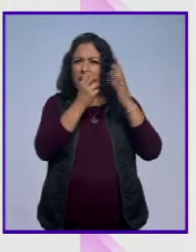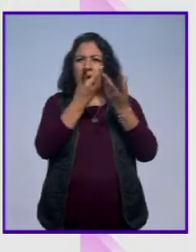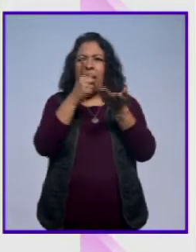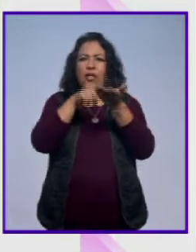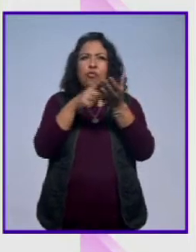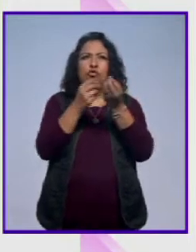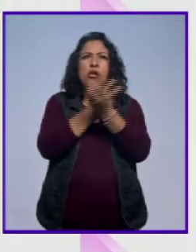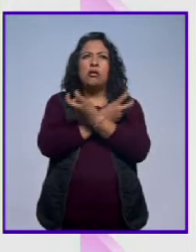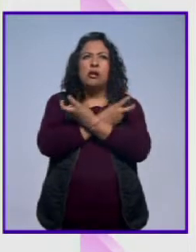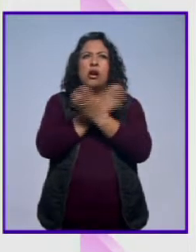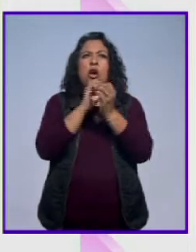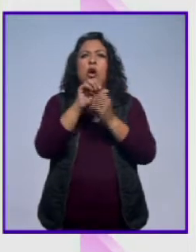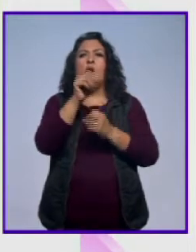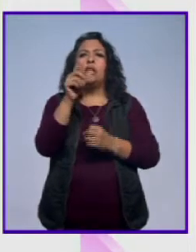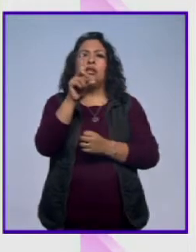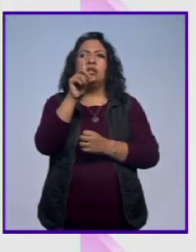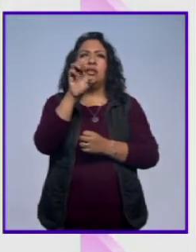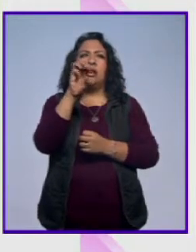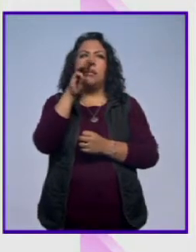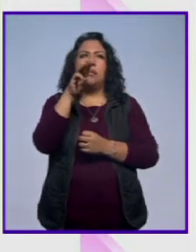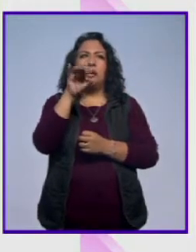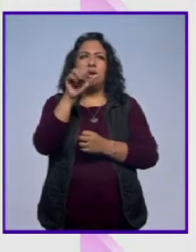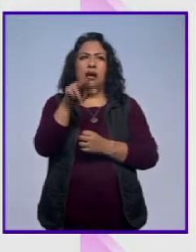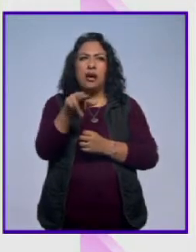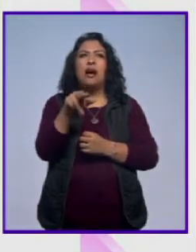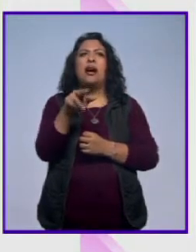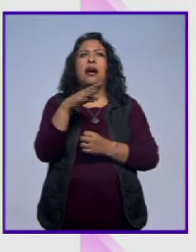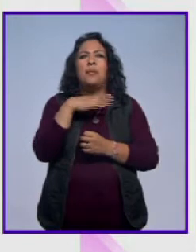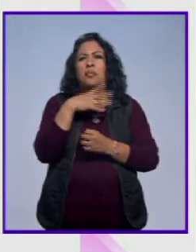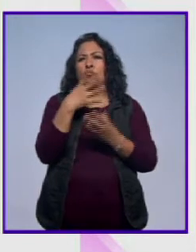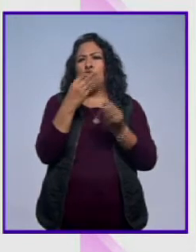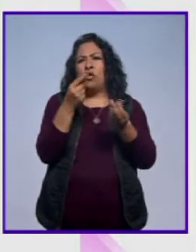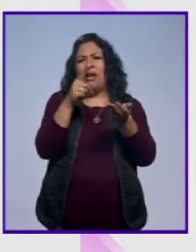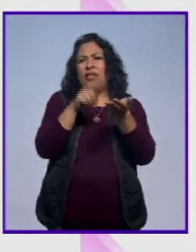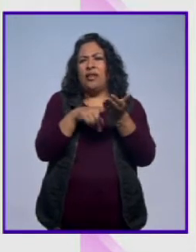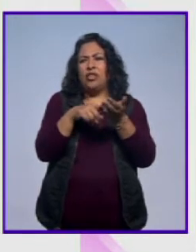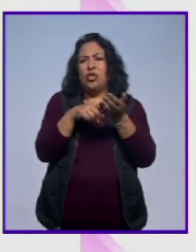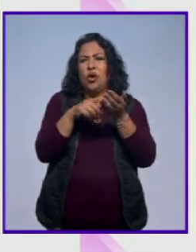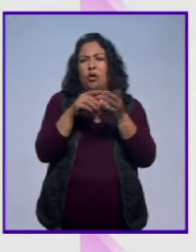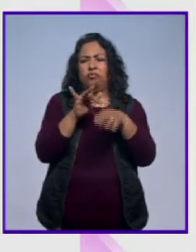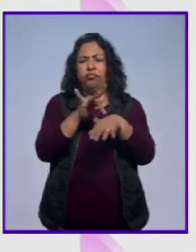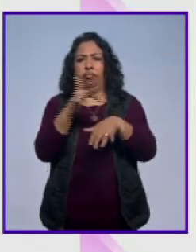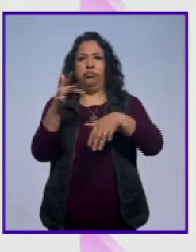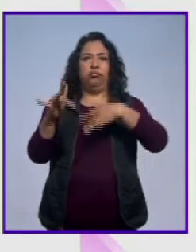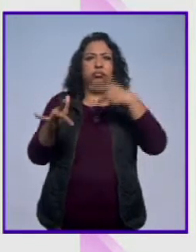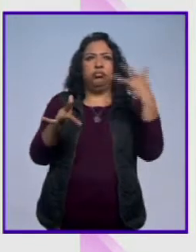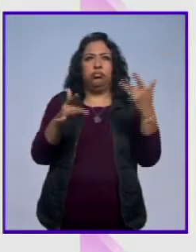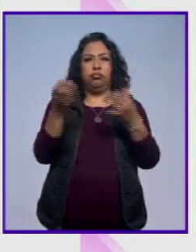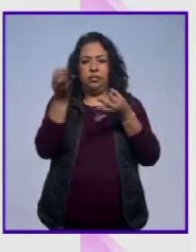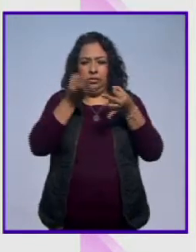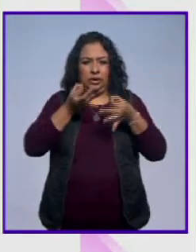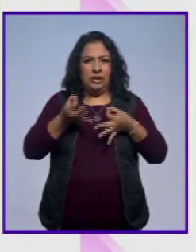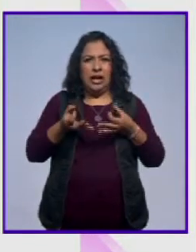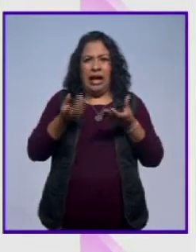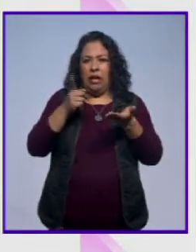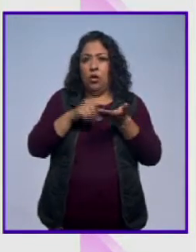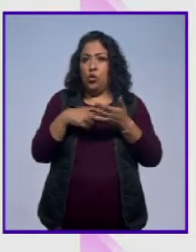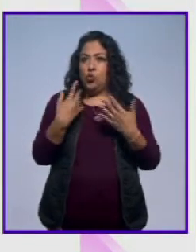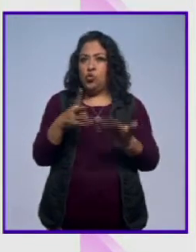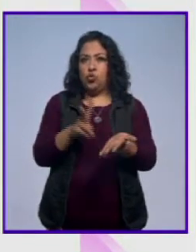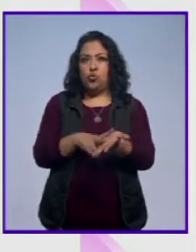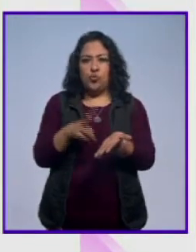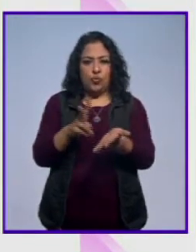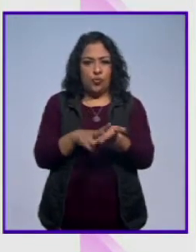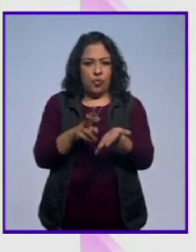O, ¿sabes qué? El cráneo de Damien Hurst formado por cientos de diamantes, ¿no? Que ya nada más por eso el valor que podría tener, pero